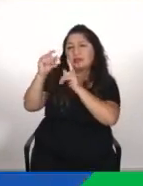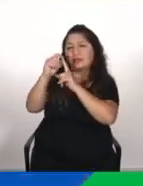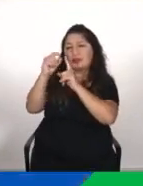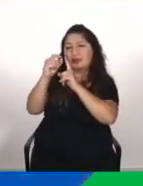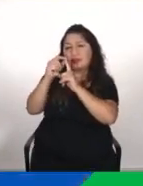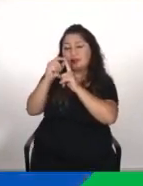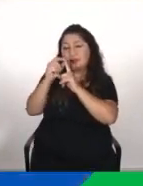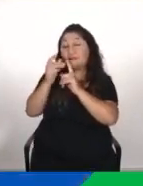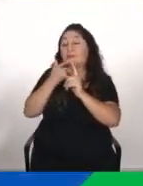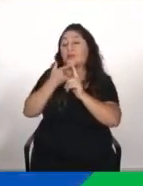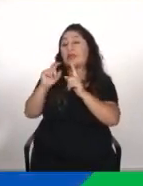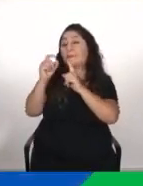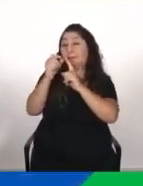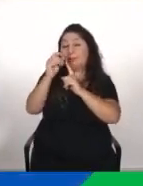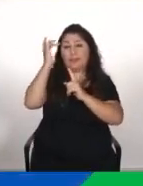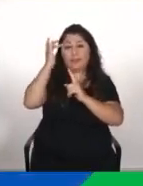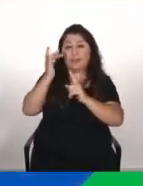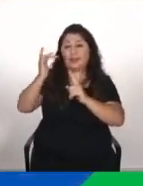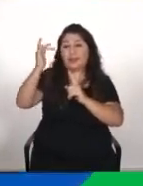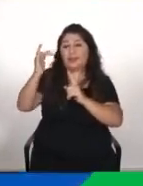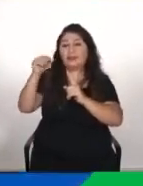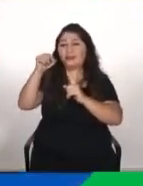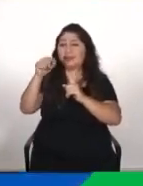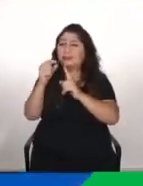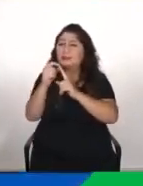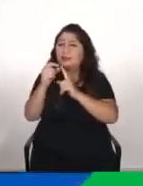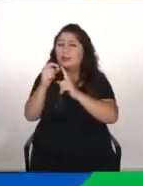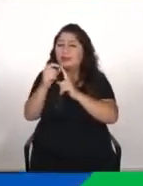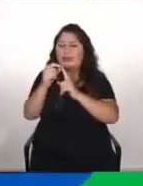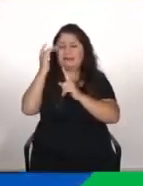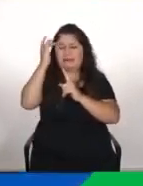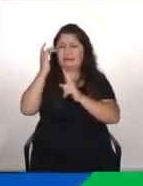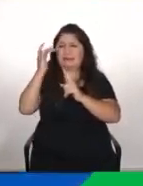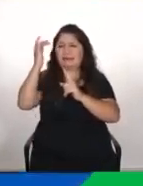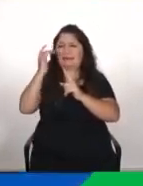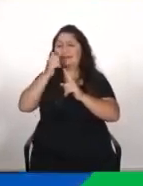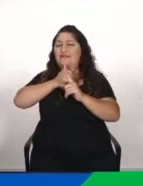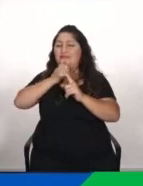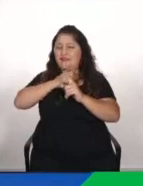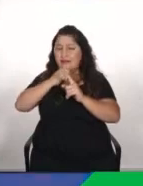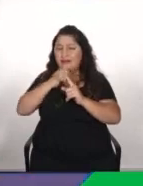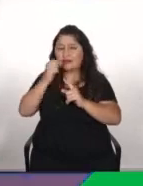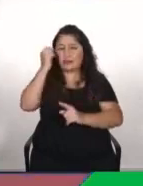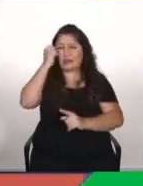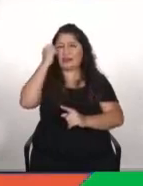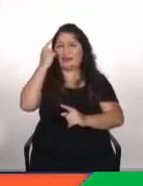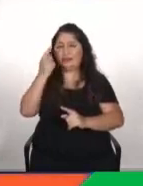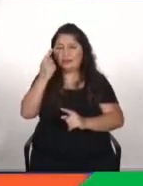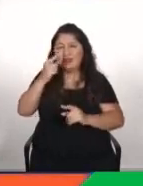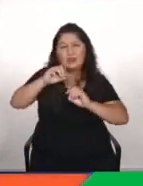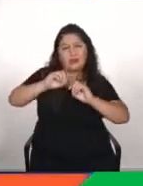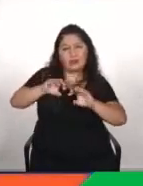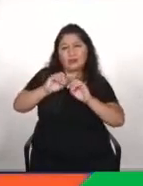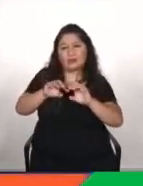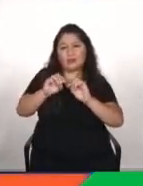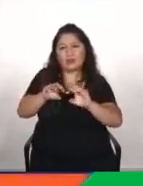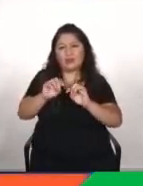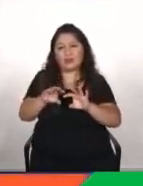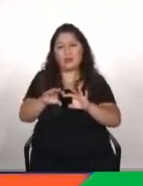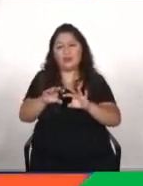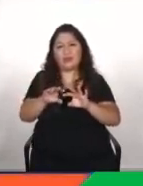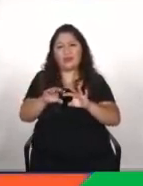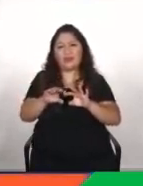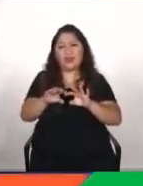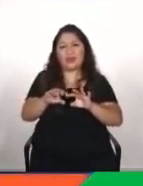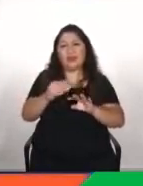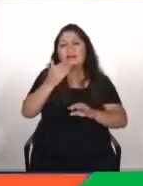inteligencia es un concepto que yo creo que ni hoy en día tenemos bien definido Hay un debate al respecto entre los educadores Hay